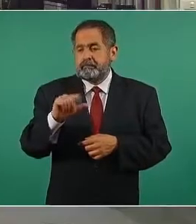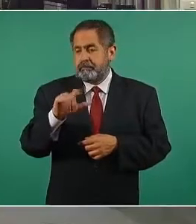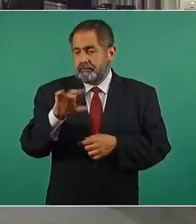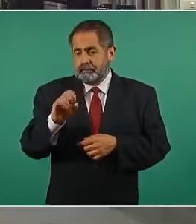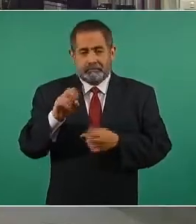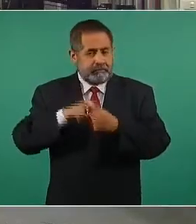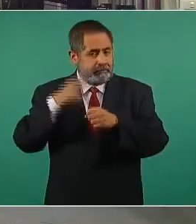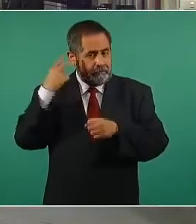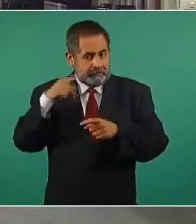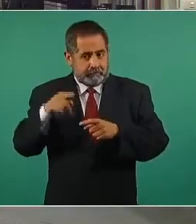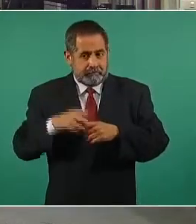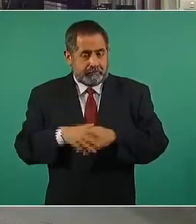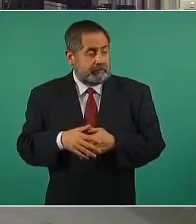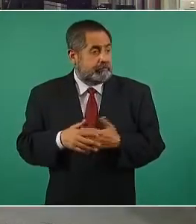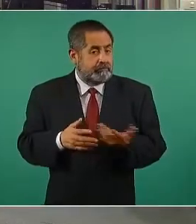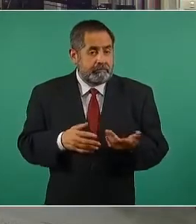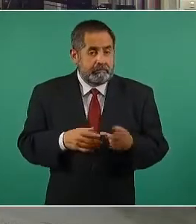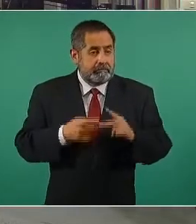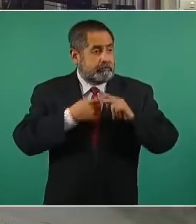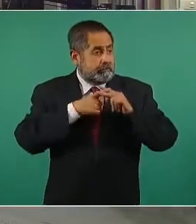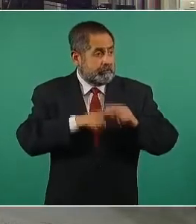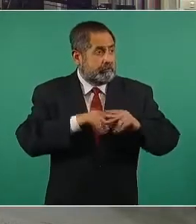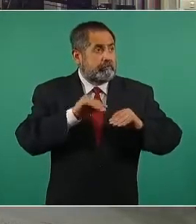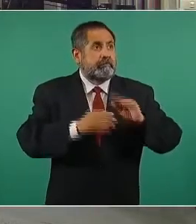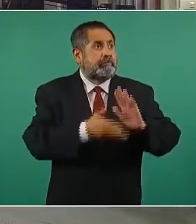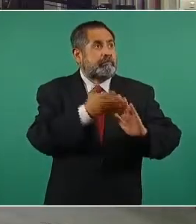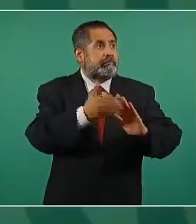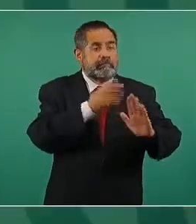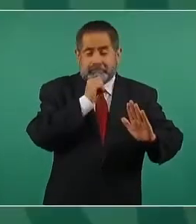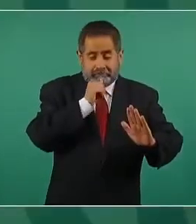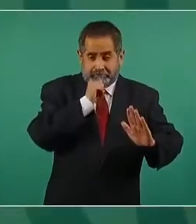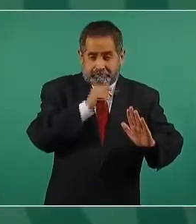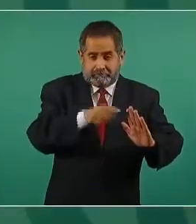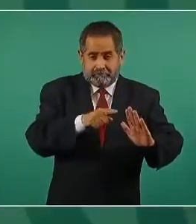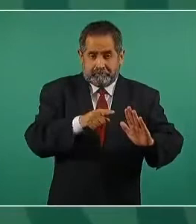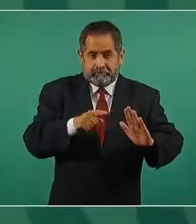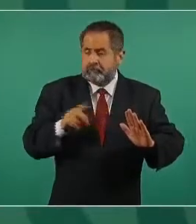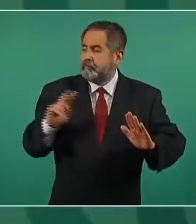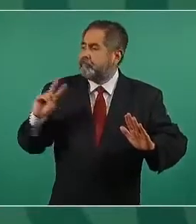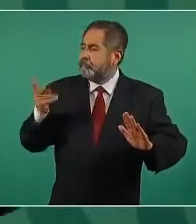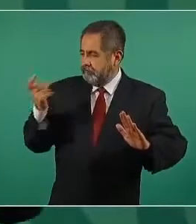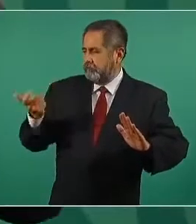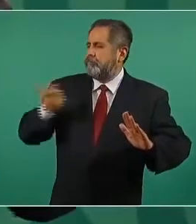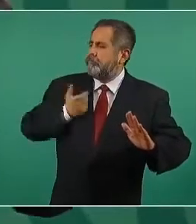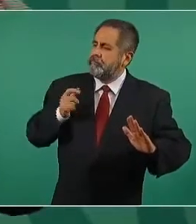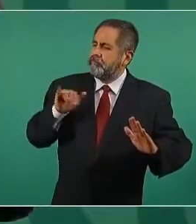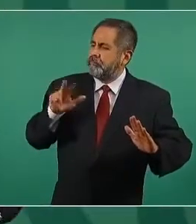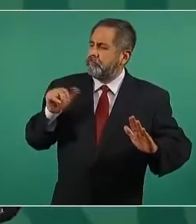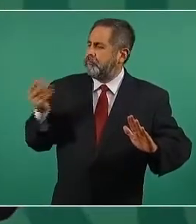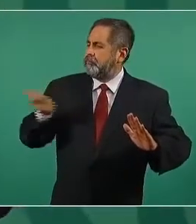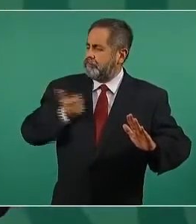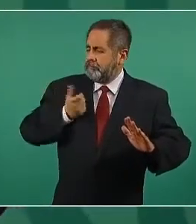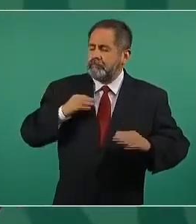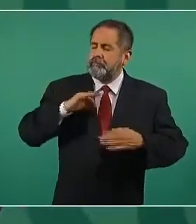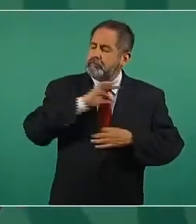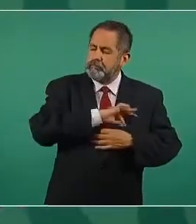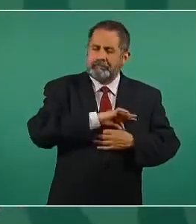todavía no habían iniciado la construcción y ya les habían devuelto IVA